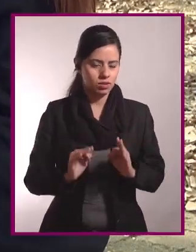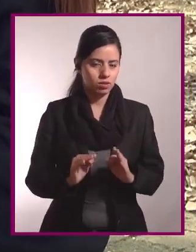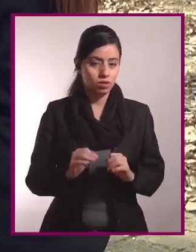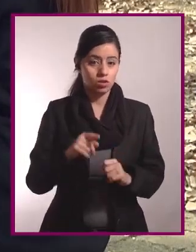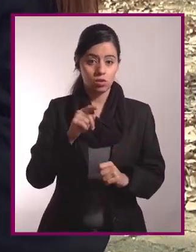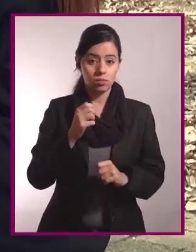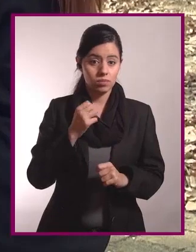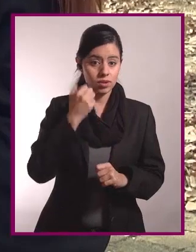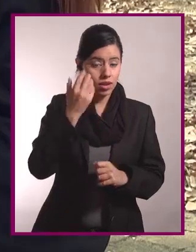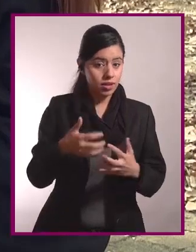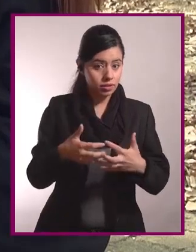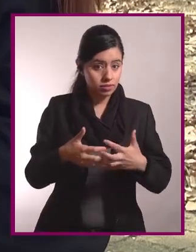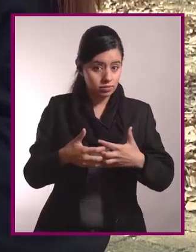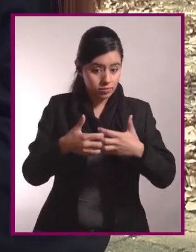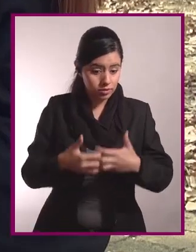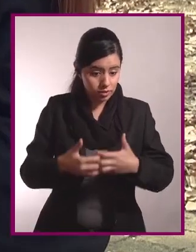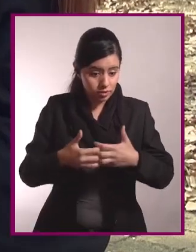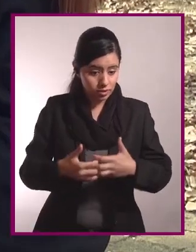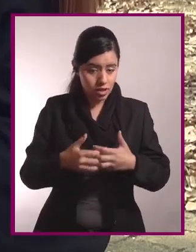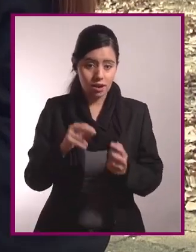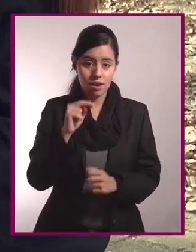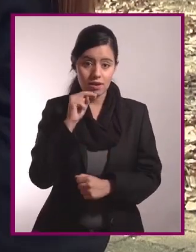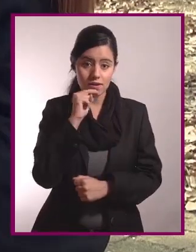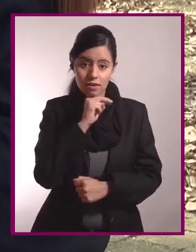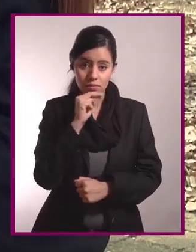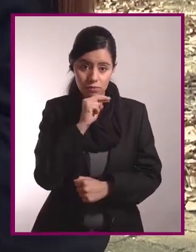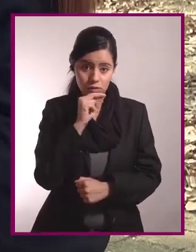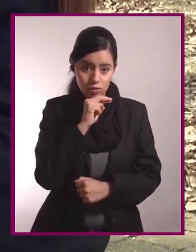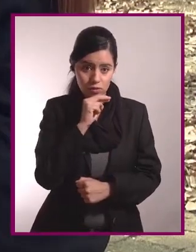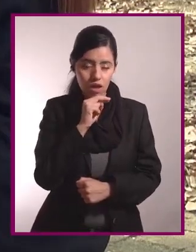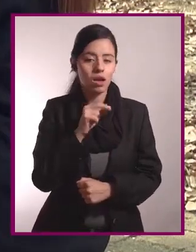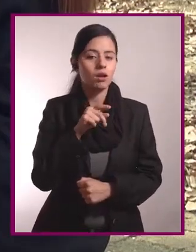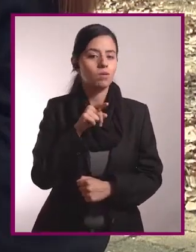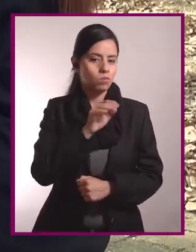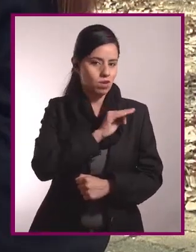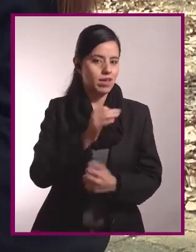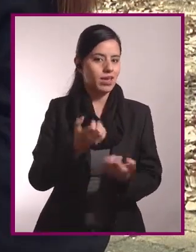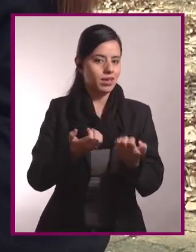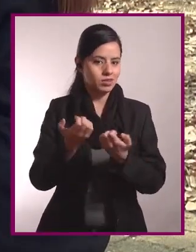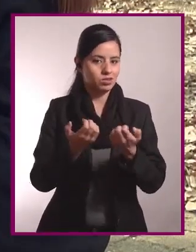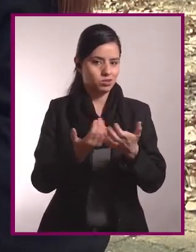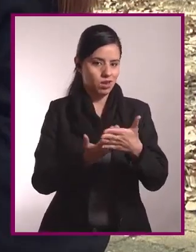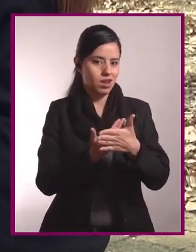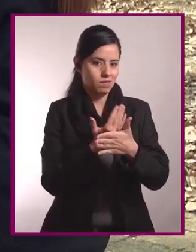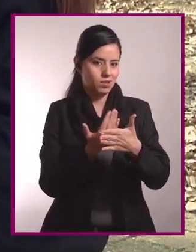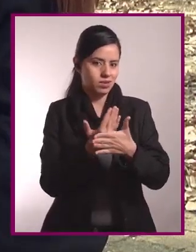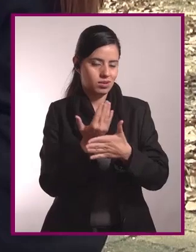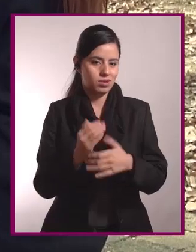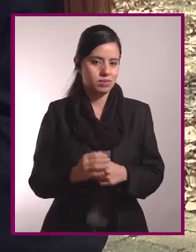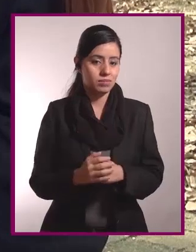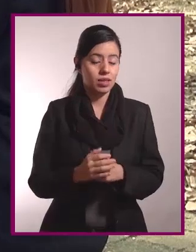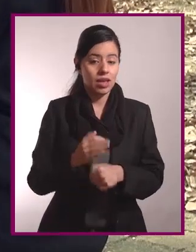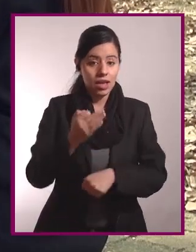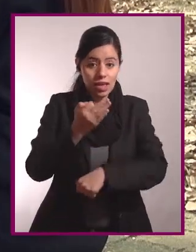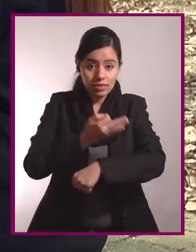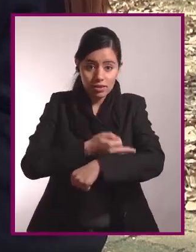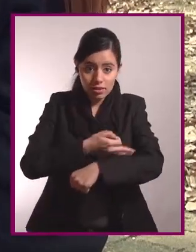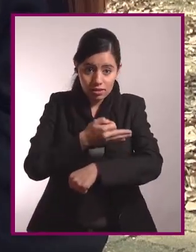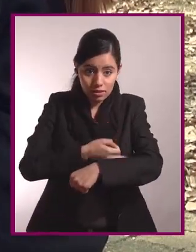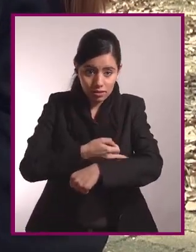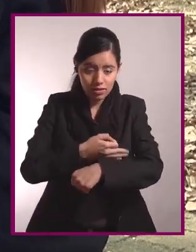metabolismo y quemar de una manera más eficiente las calorías, realiza ejercicios aeróbicos. Por la tarde,